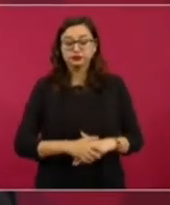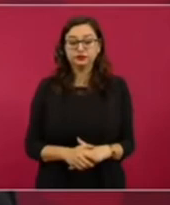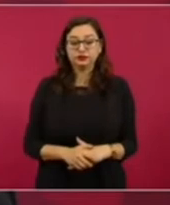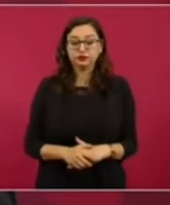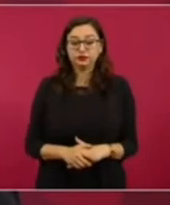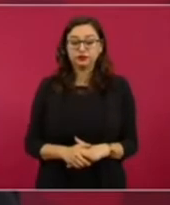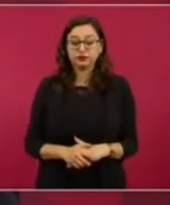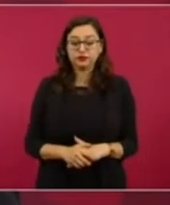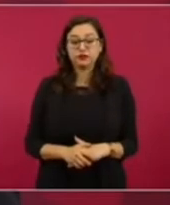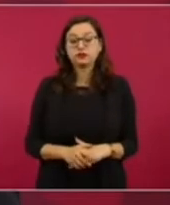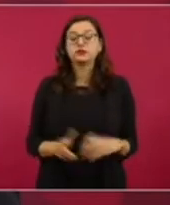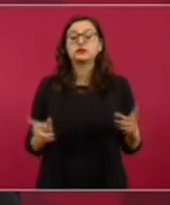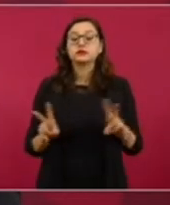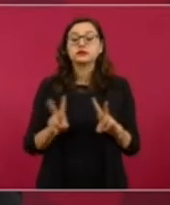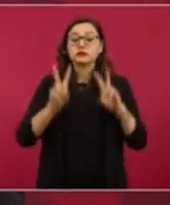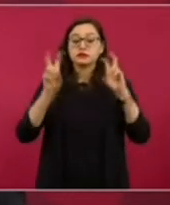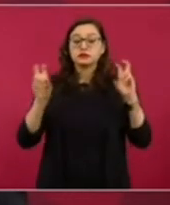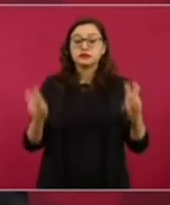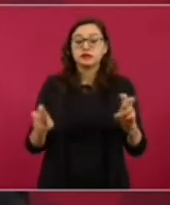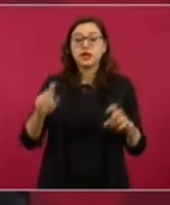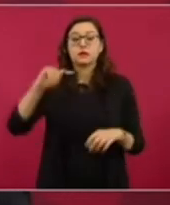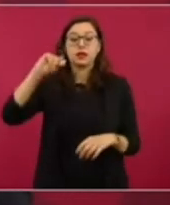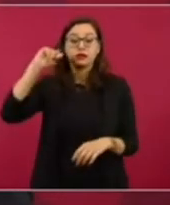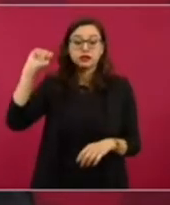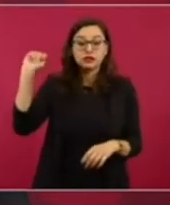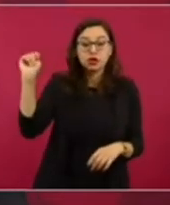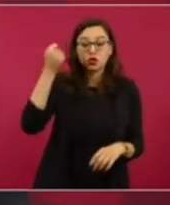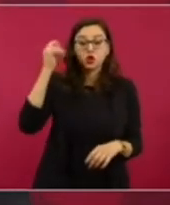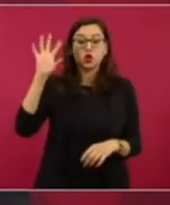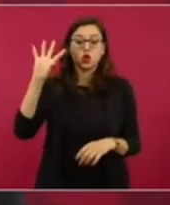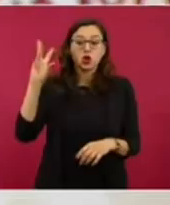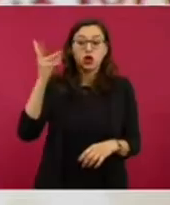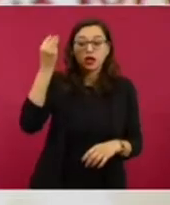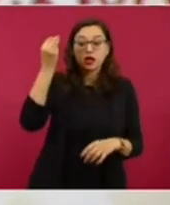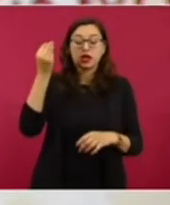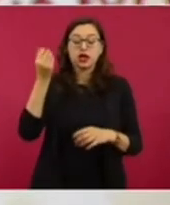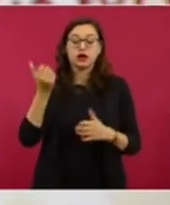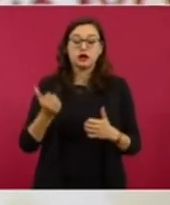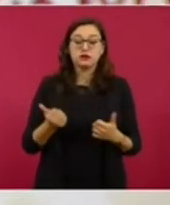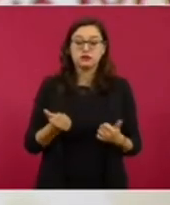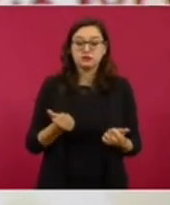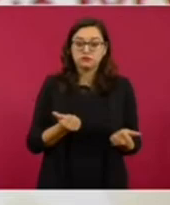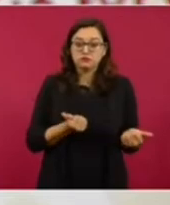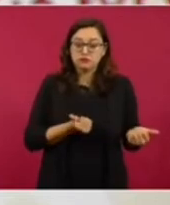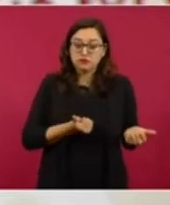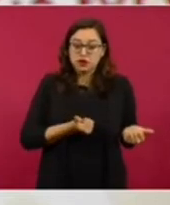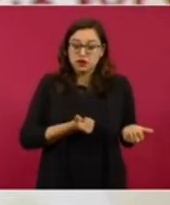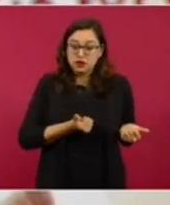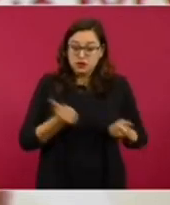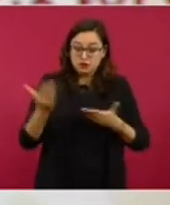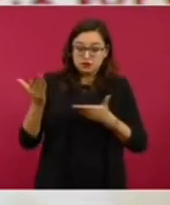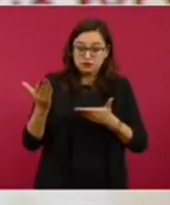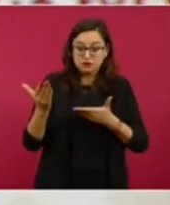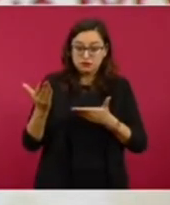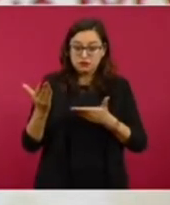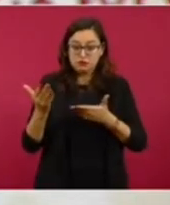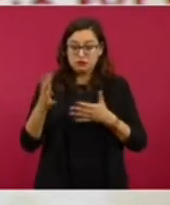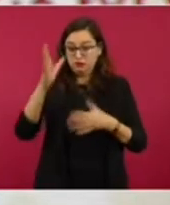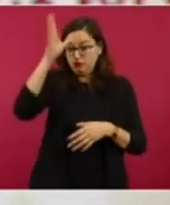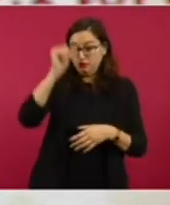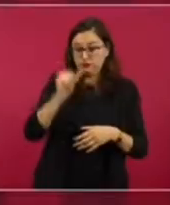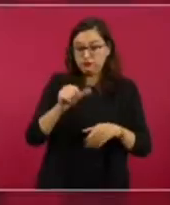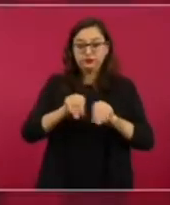exportación de tecnologías. Entonces, bueno, consideramos en primer lugar que no es necesario, porque